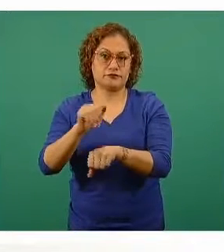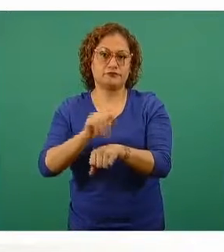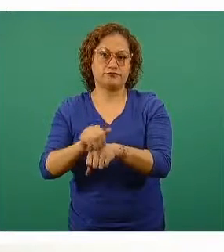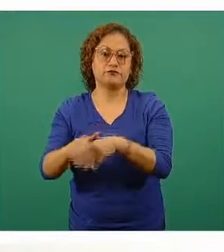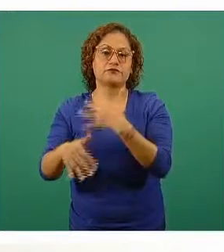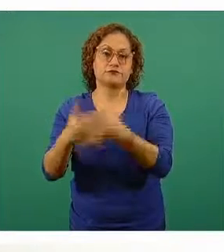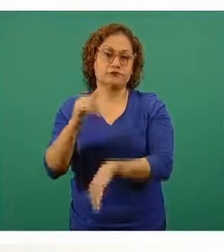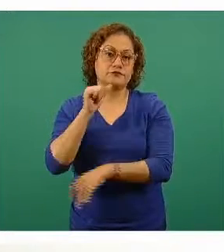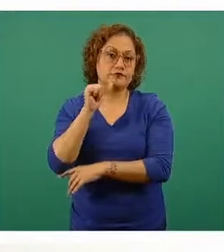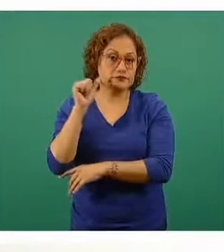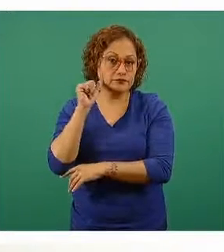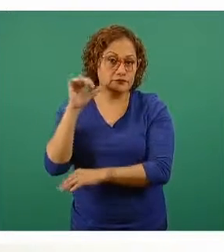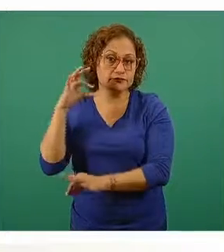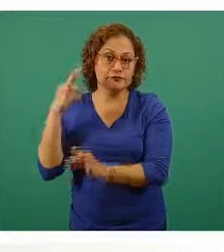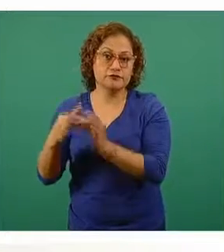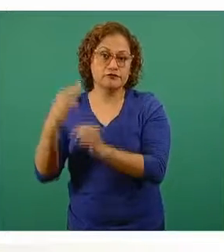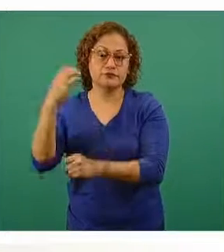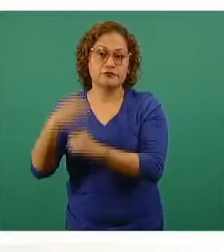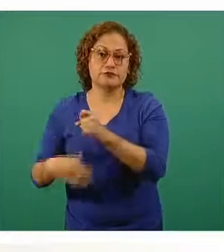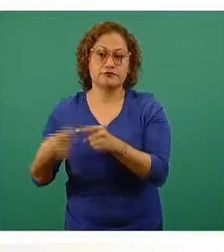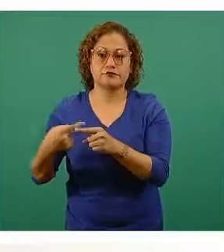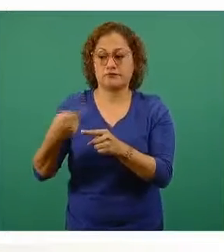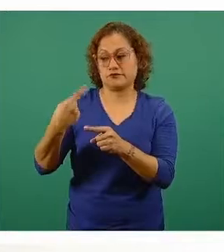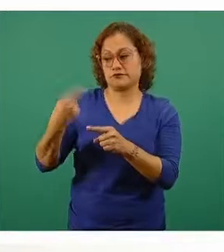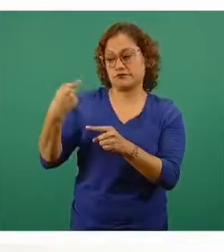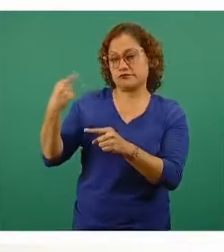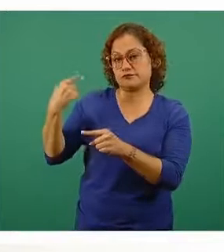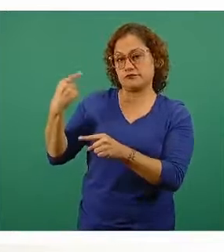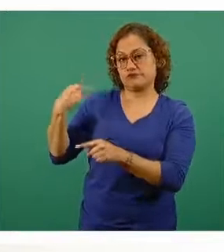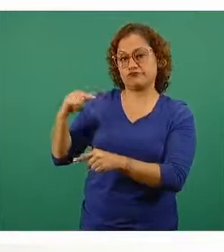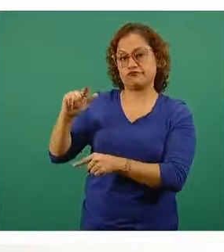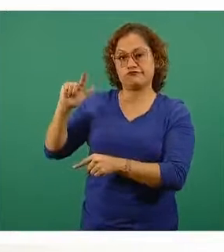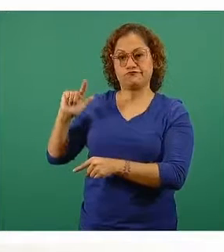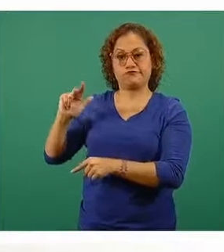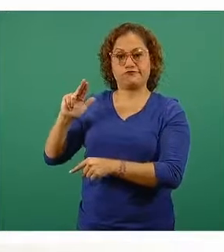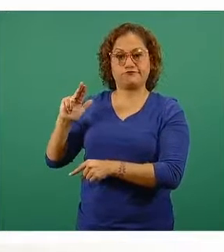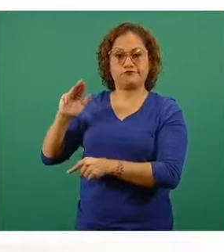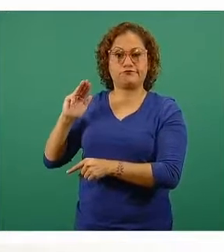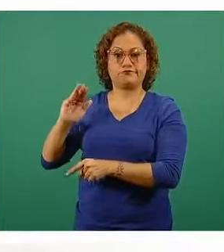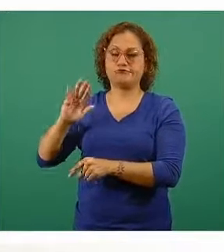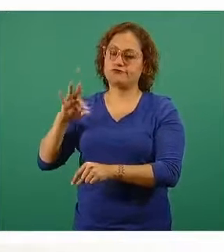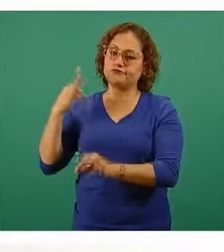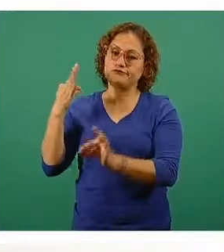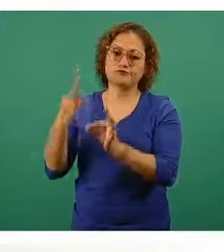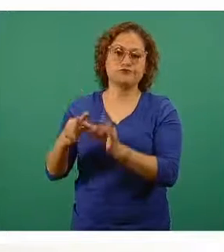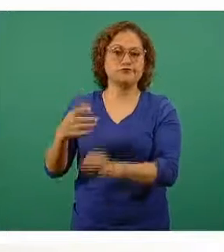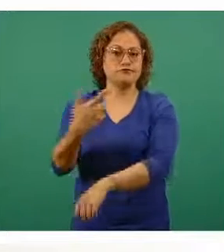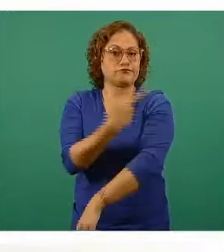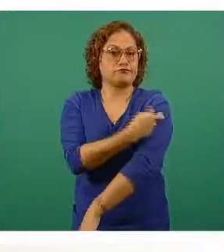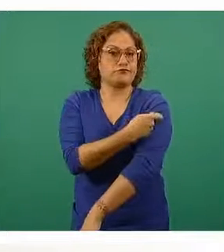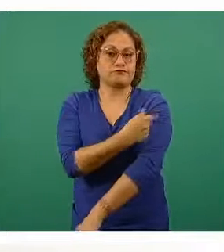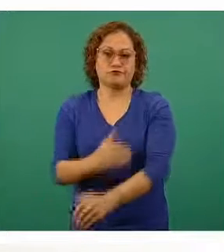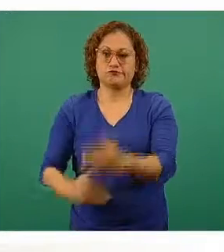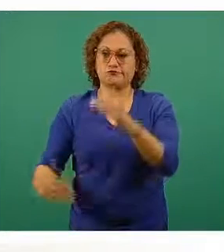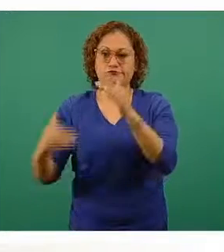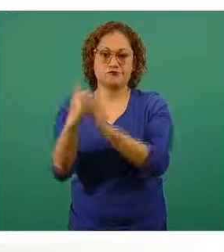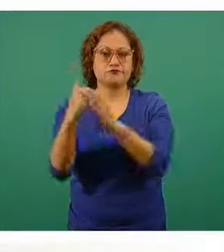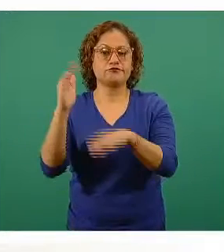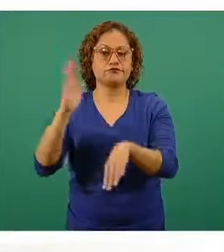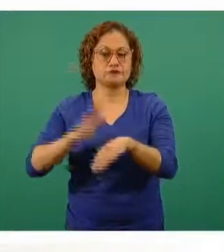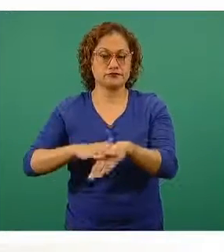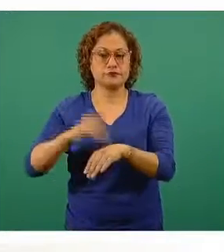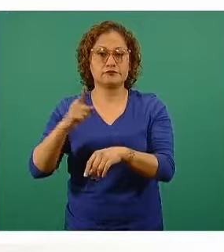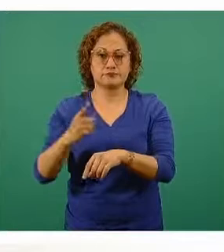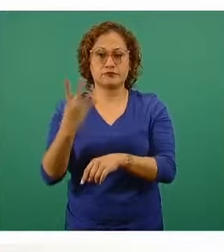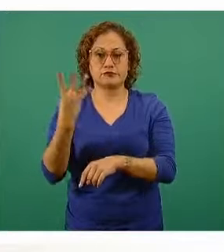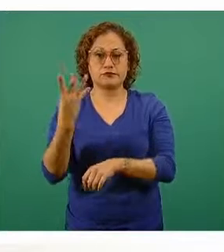se había logrado días consecutivos con las mayores cantidades de dosis aplicadas por día, cuatro días consecutivos de más